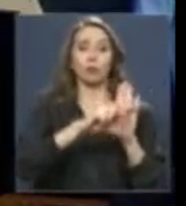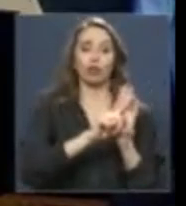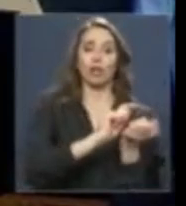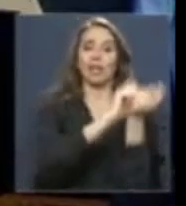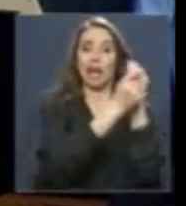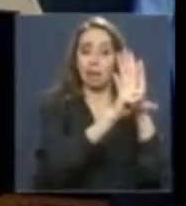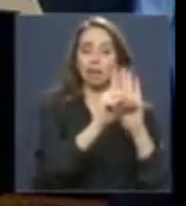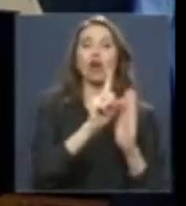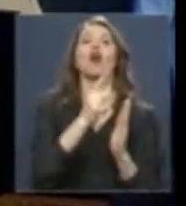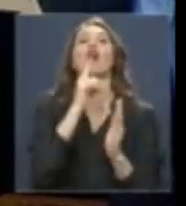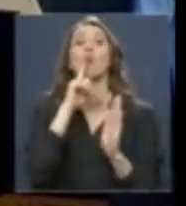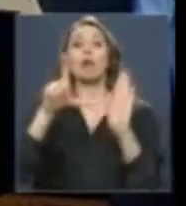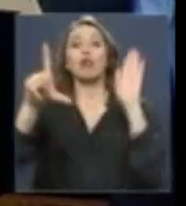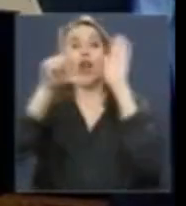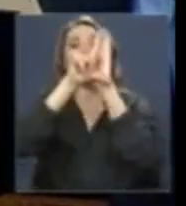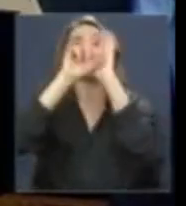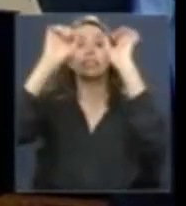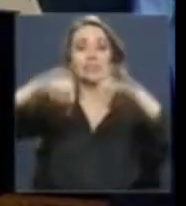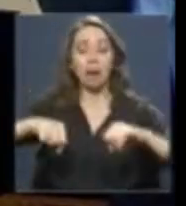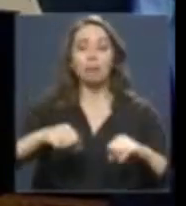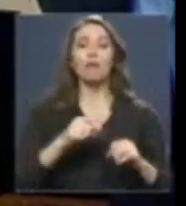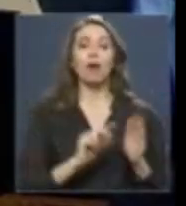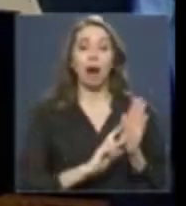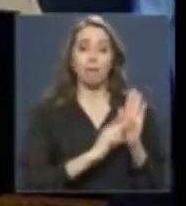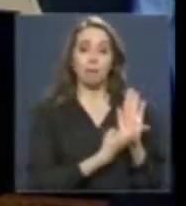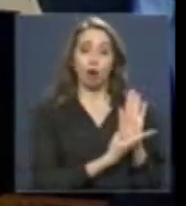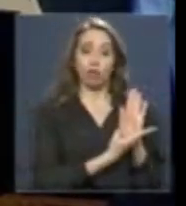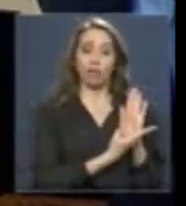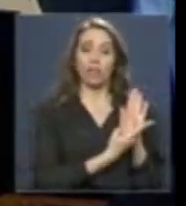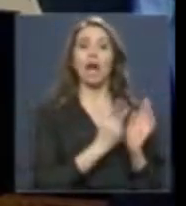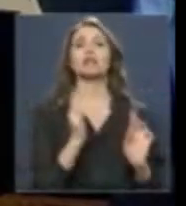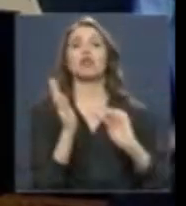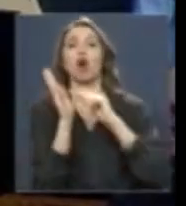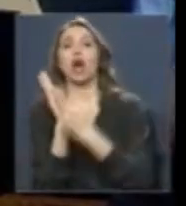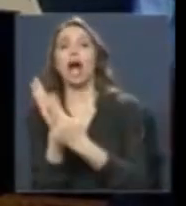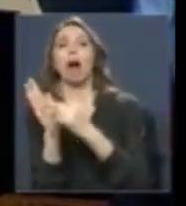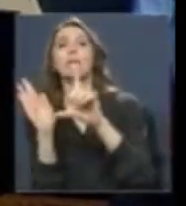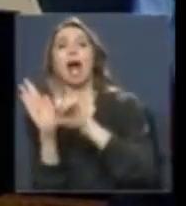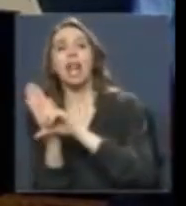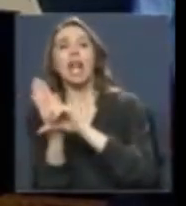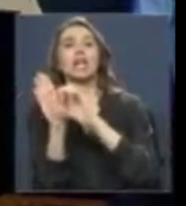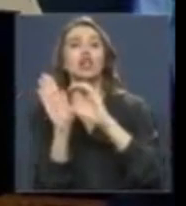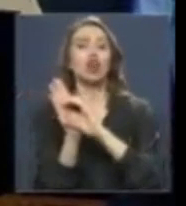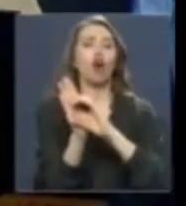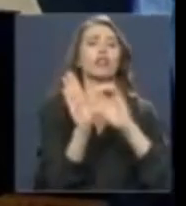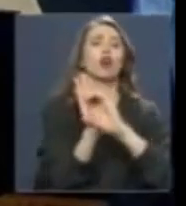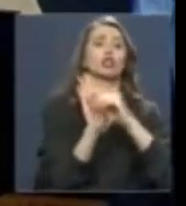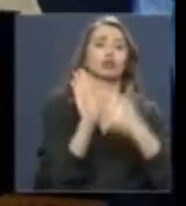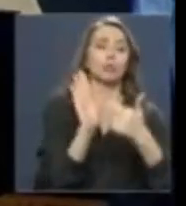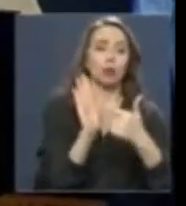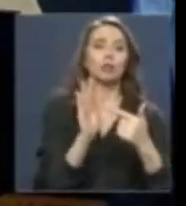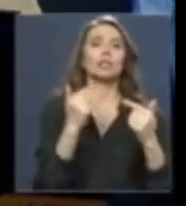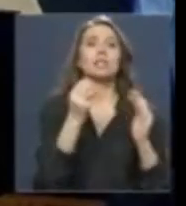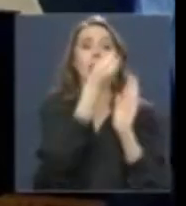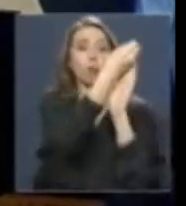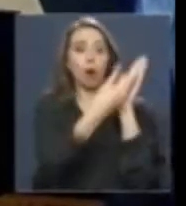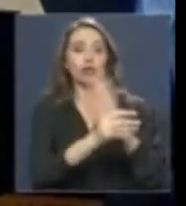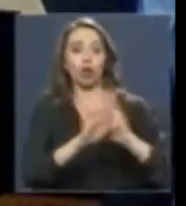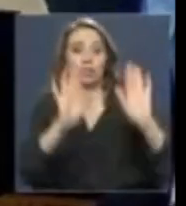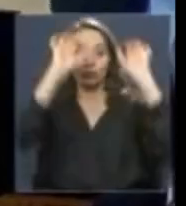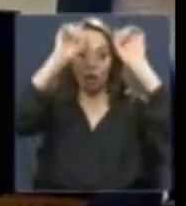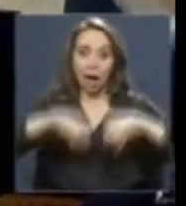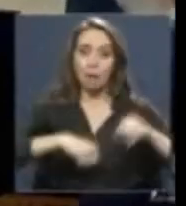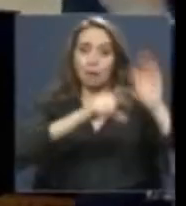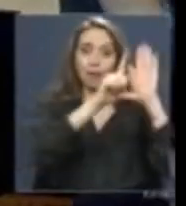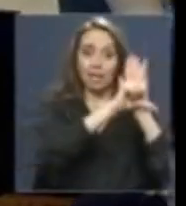textos legales, porque las modificaciones modifican otras leyes, o códigos, o constituciones, y esa versión consolidada sale en el